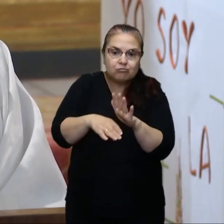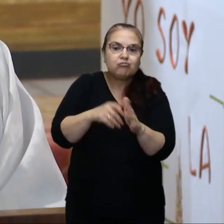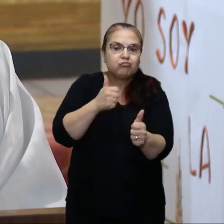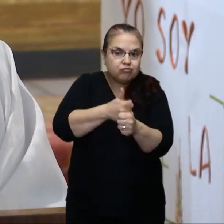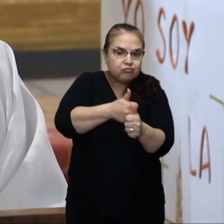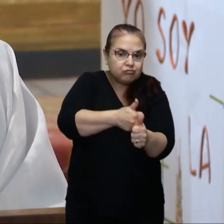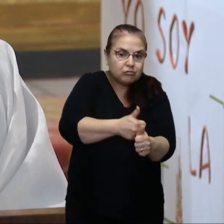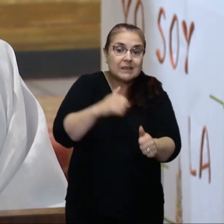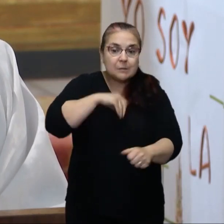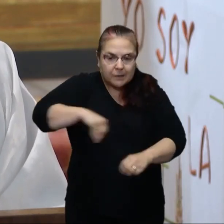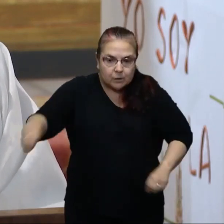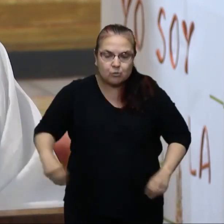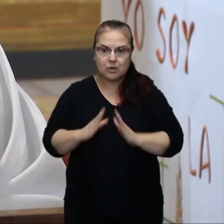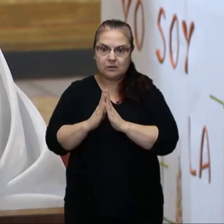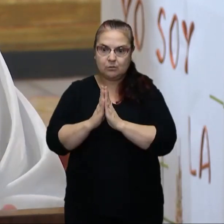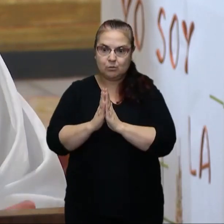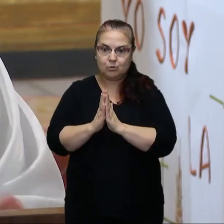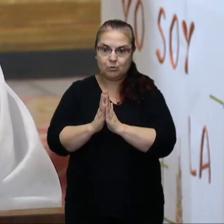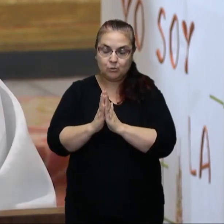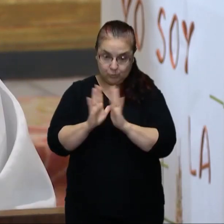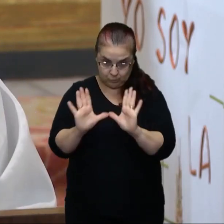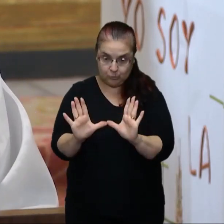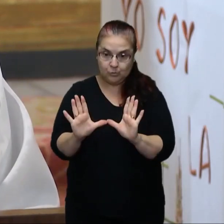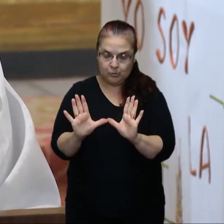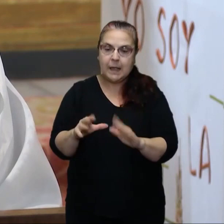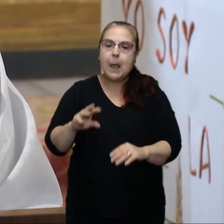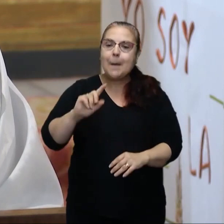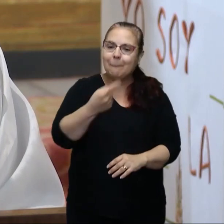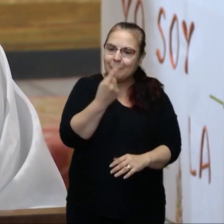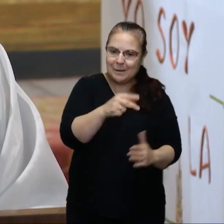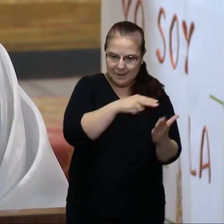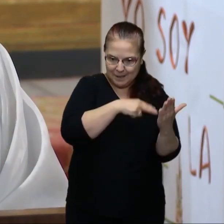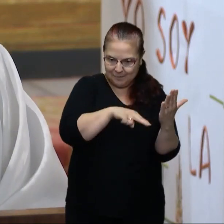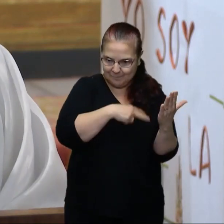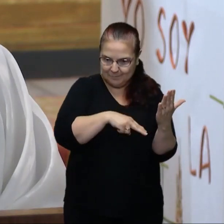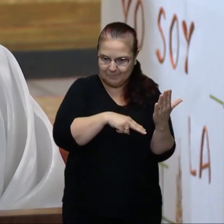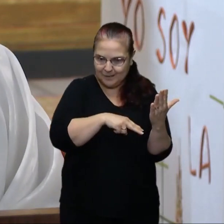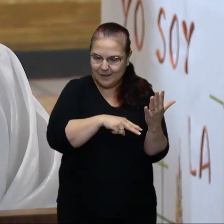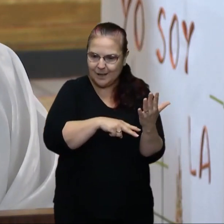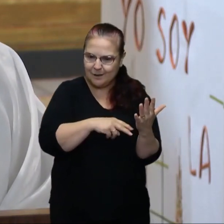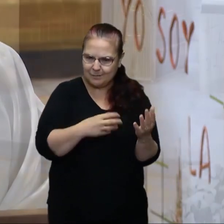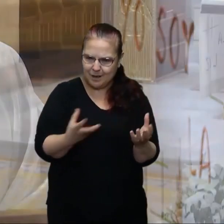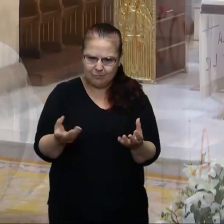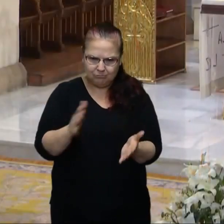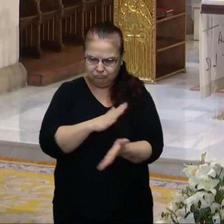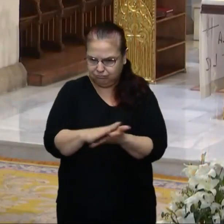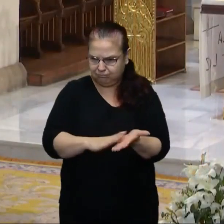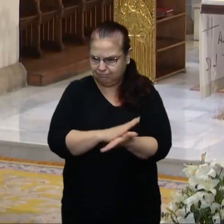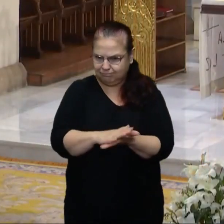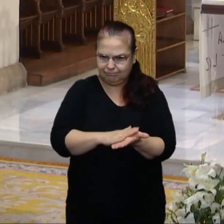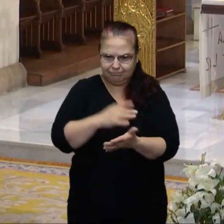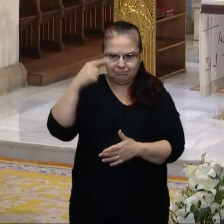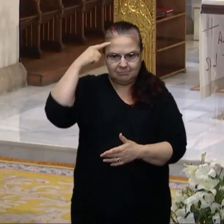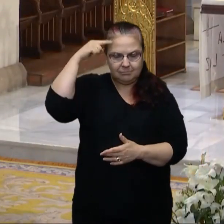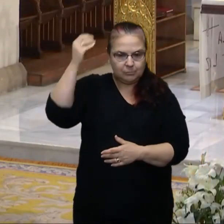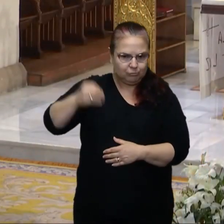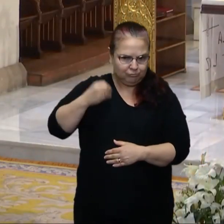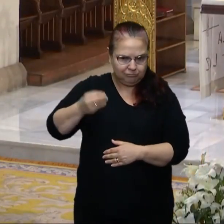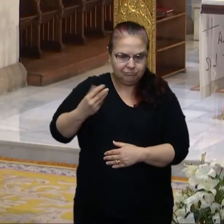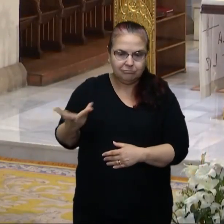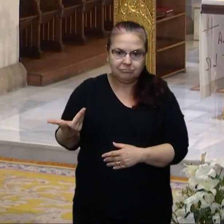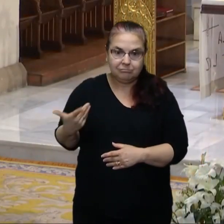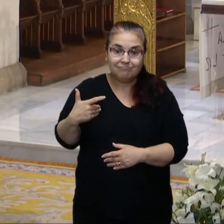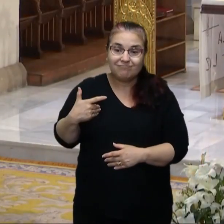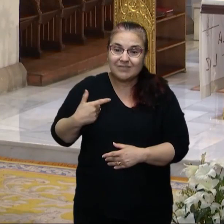importante. Sobre la primera palabra hemos hablado mucho, ya hemos reflexionado, reconociendo que el Señor